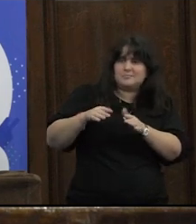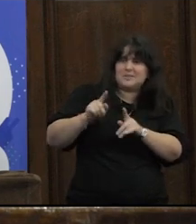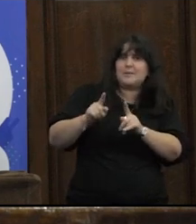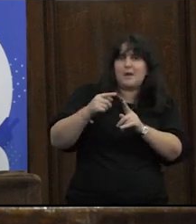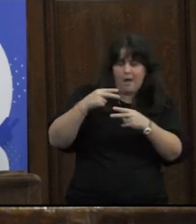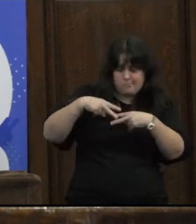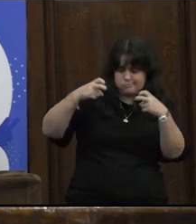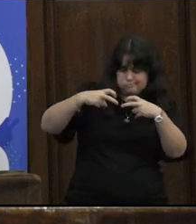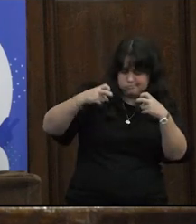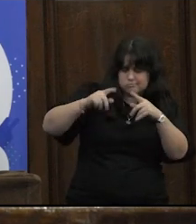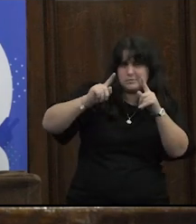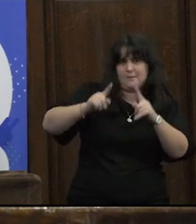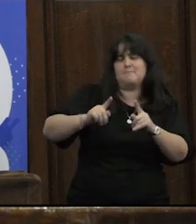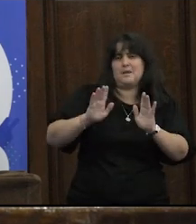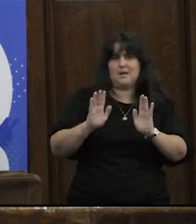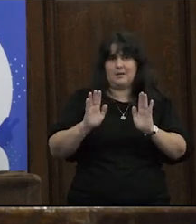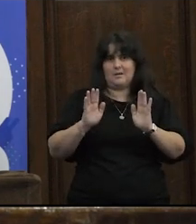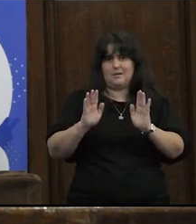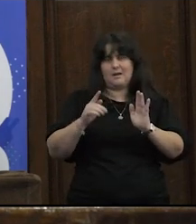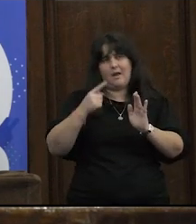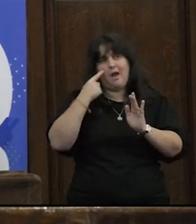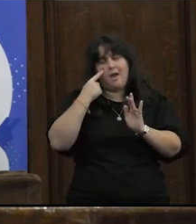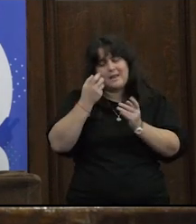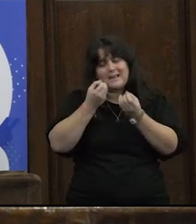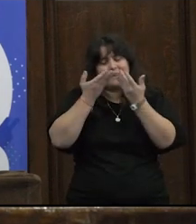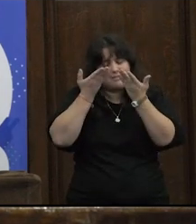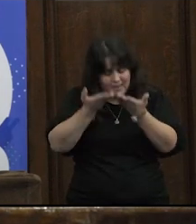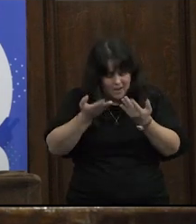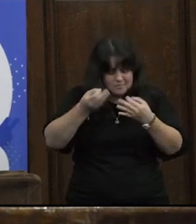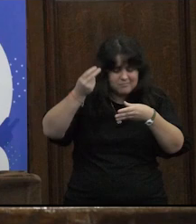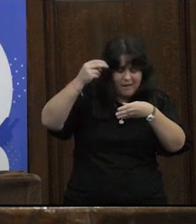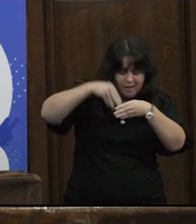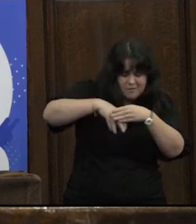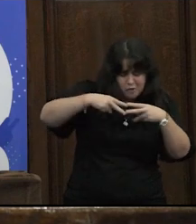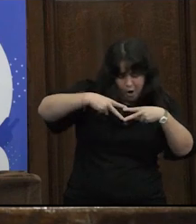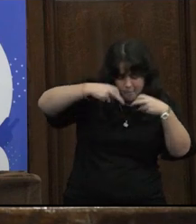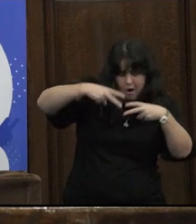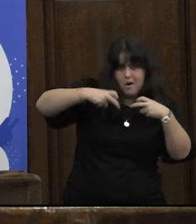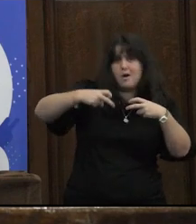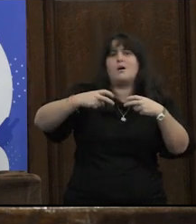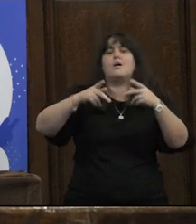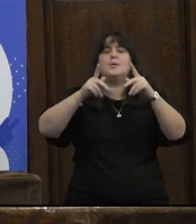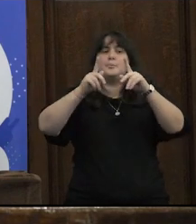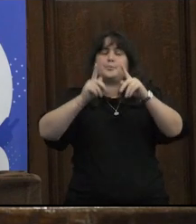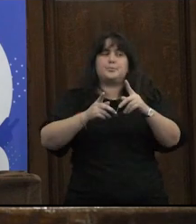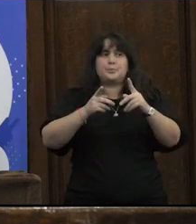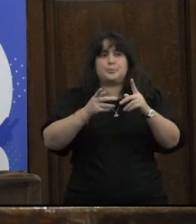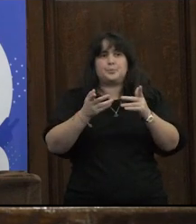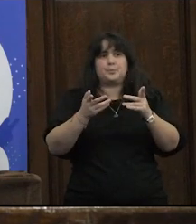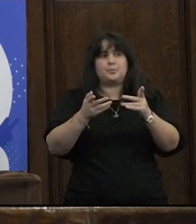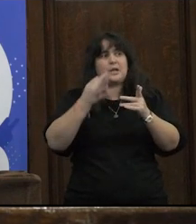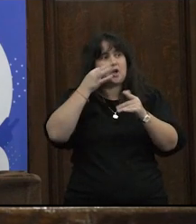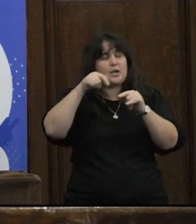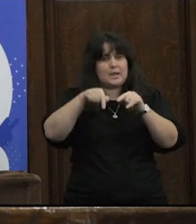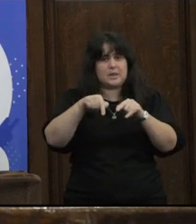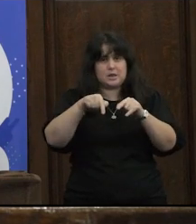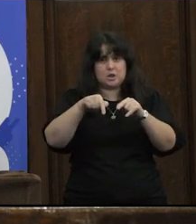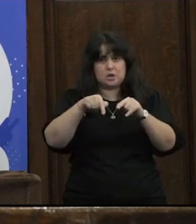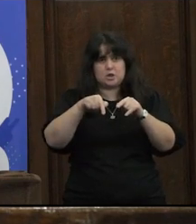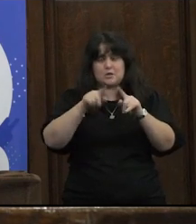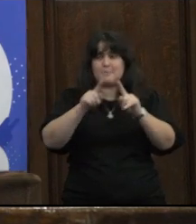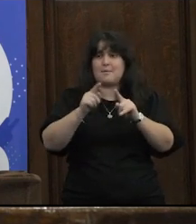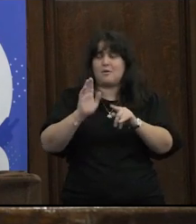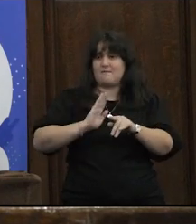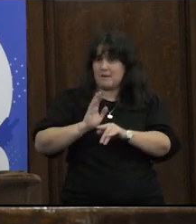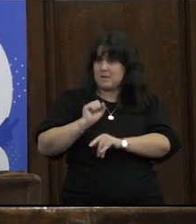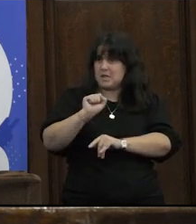objeto de revisión y sujeto de revisión pero que también sin duda me parece que esto está siendo